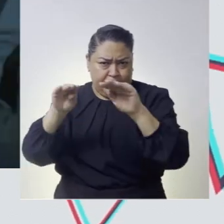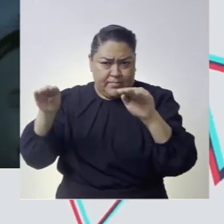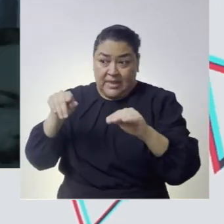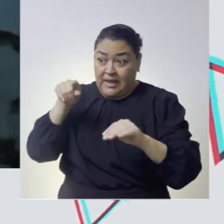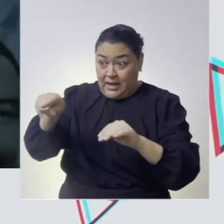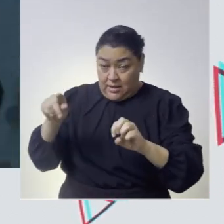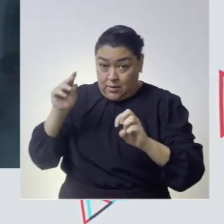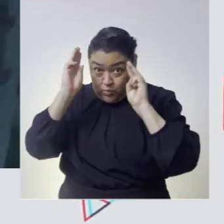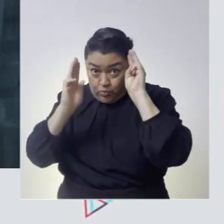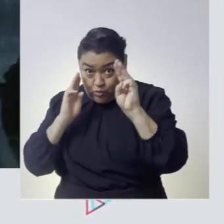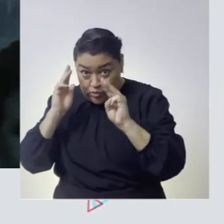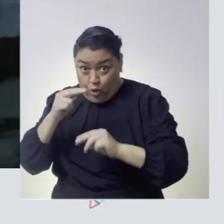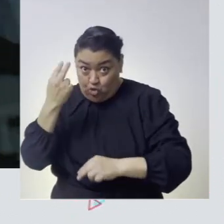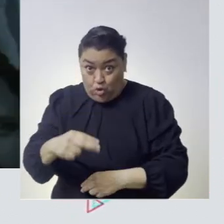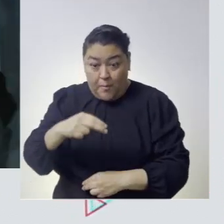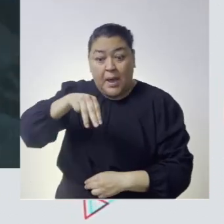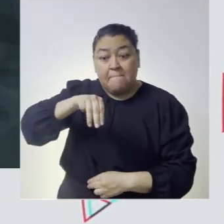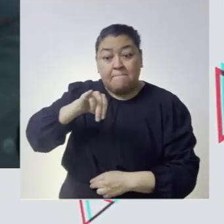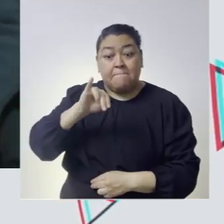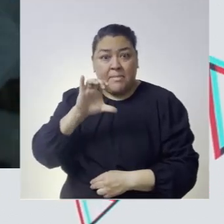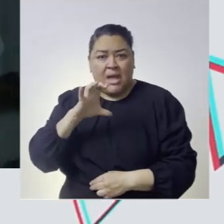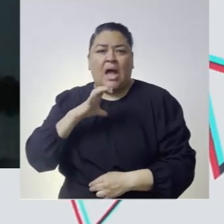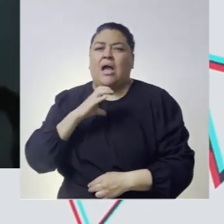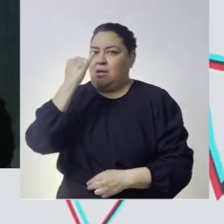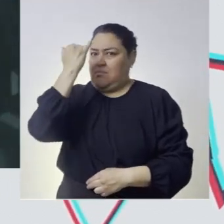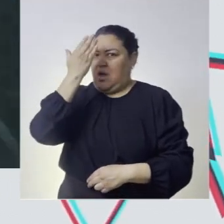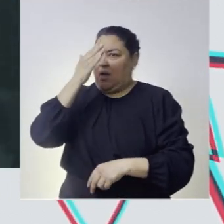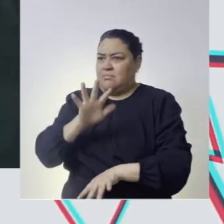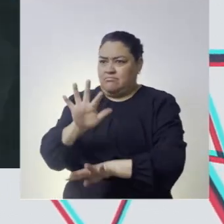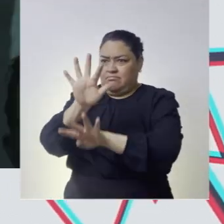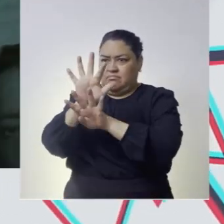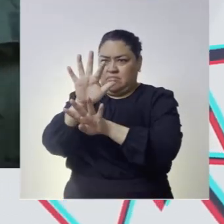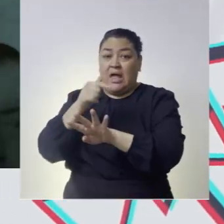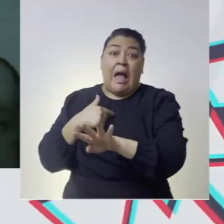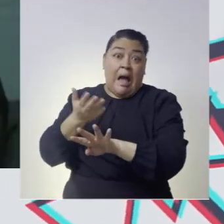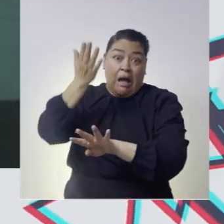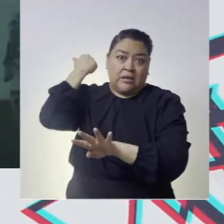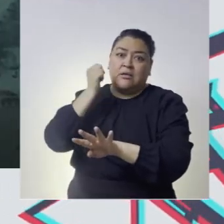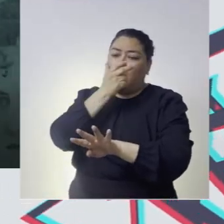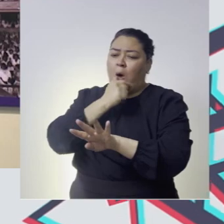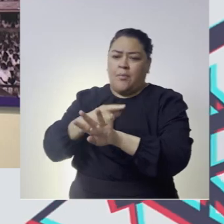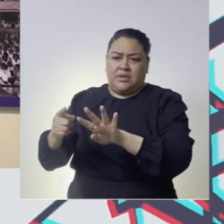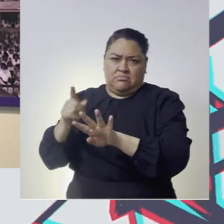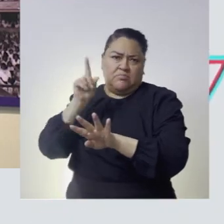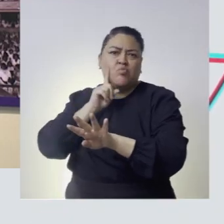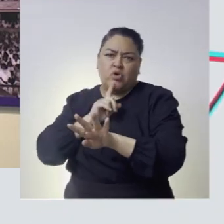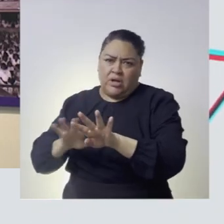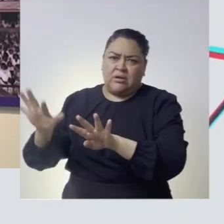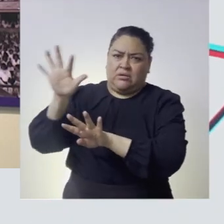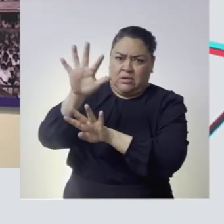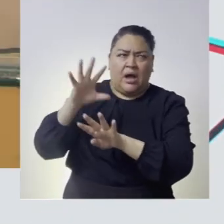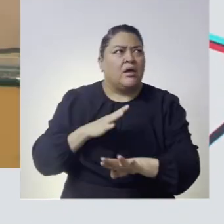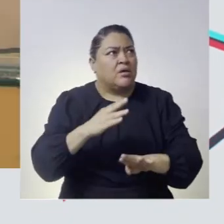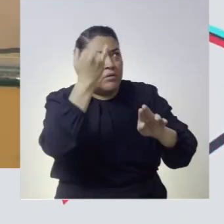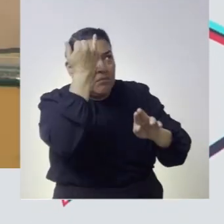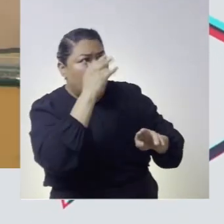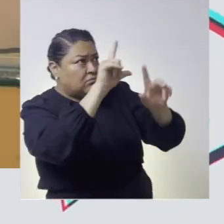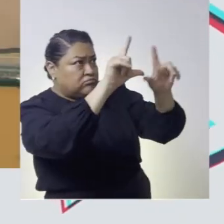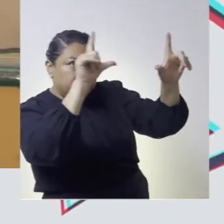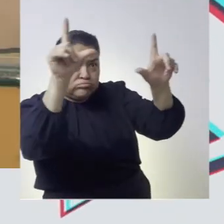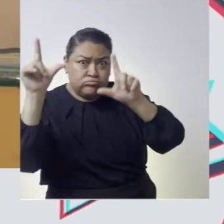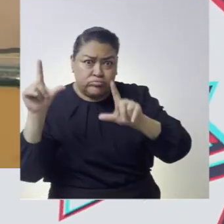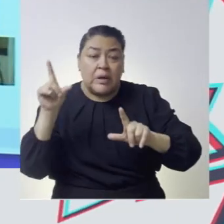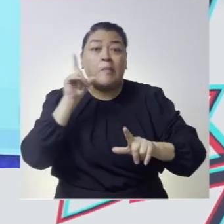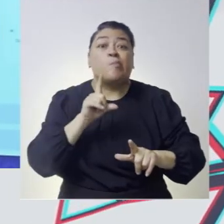el mic ahora cuenta además del mural incluyente en el que antes aparecían sólo hombres con fotografías vitrinas y